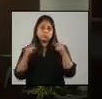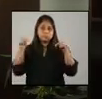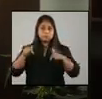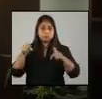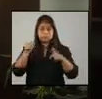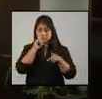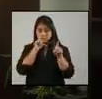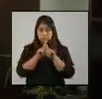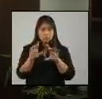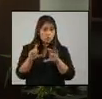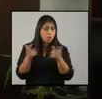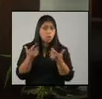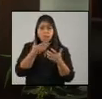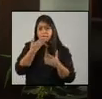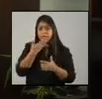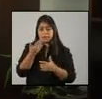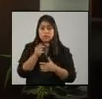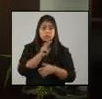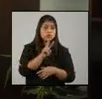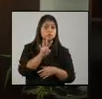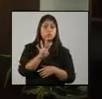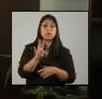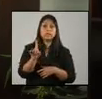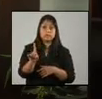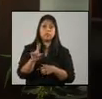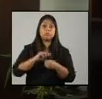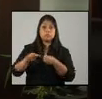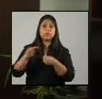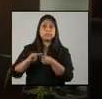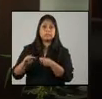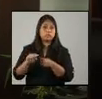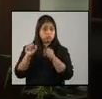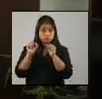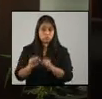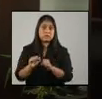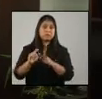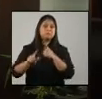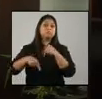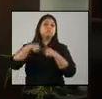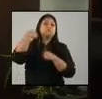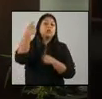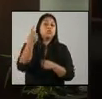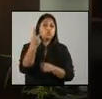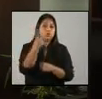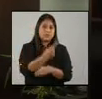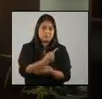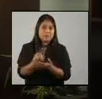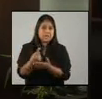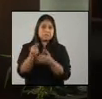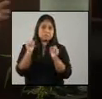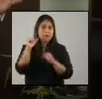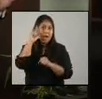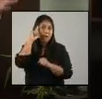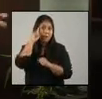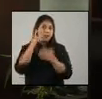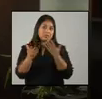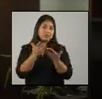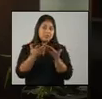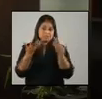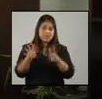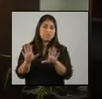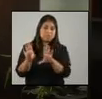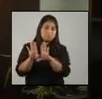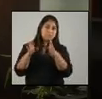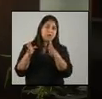y la facilidad. Dos cientos cuarenta y un municipios podrían en dos semanas estar en amarillo y quizás